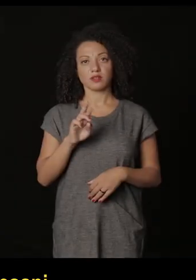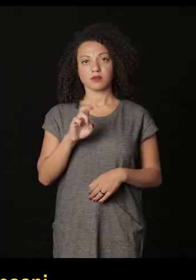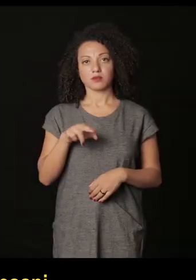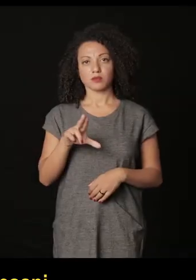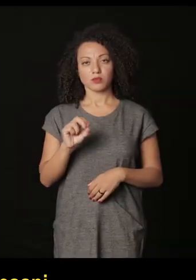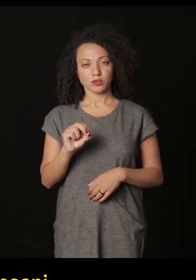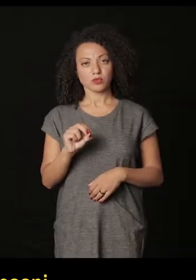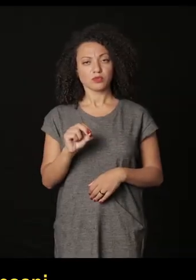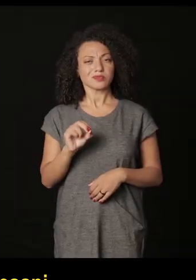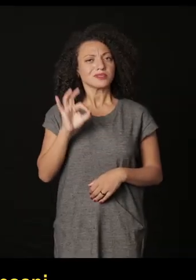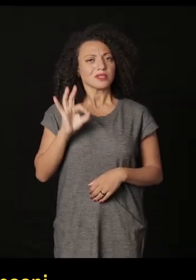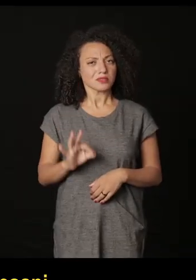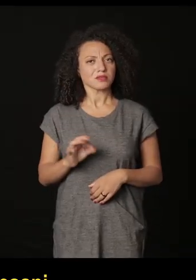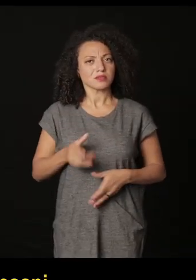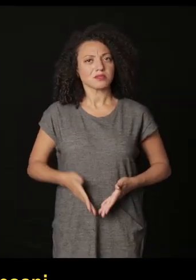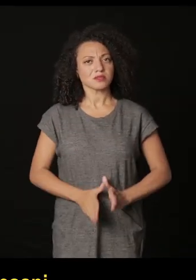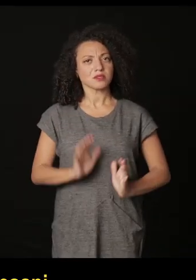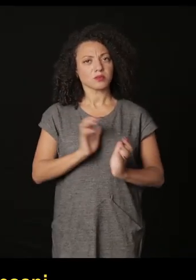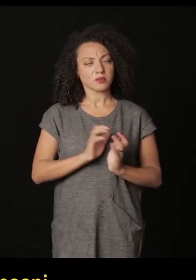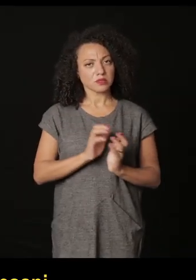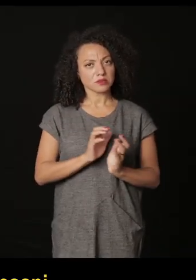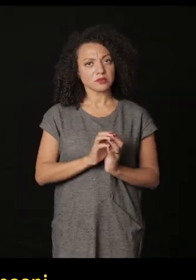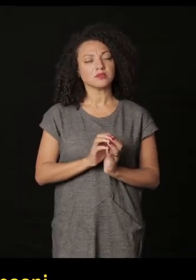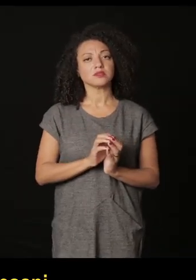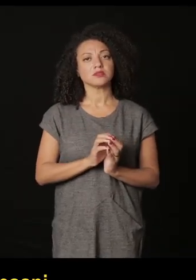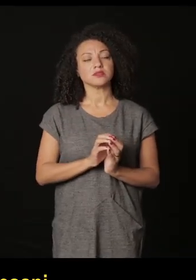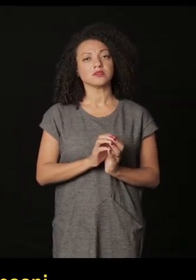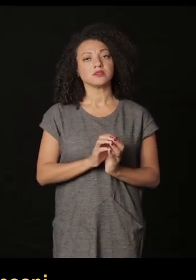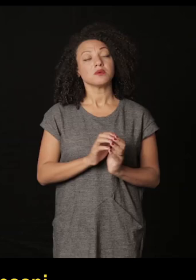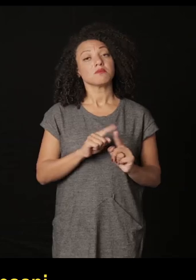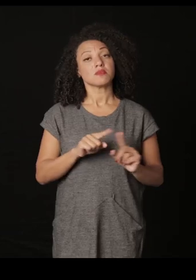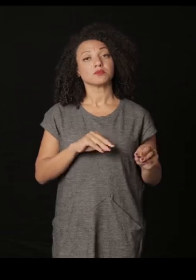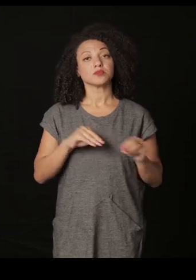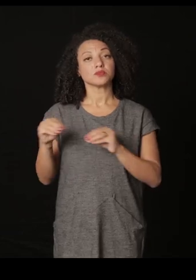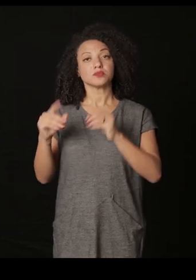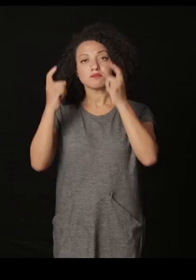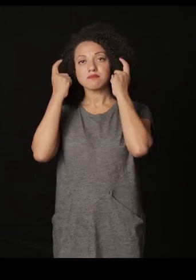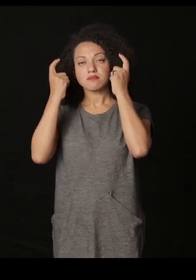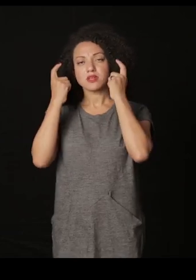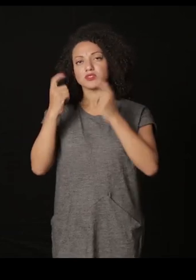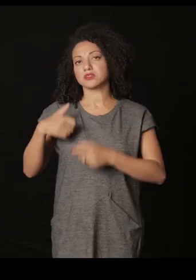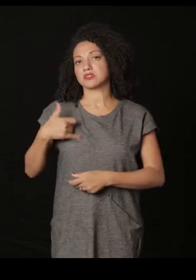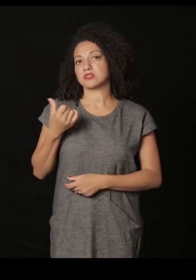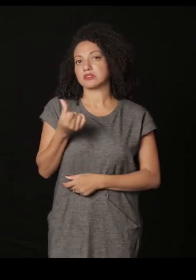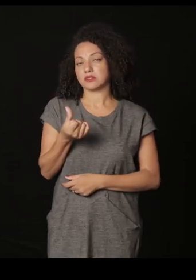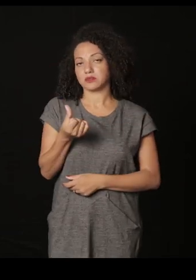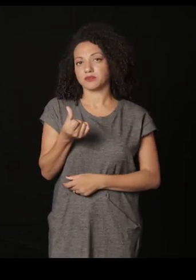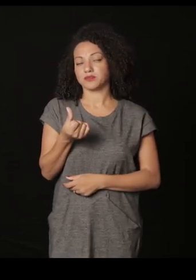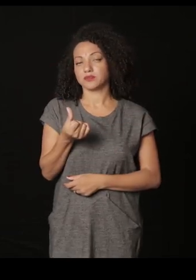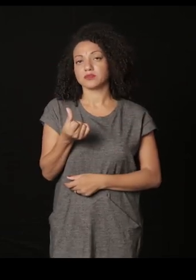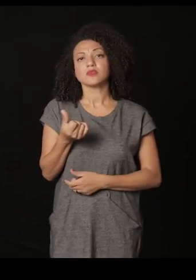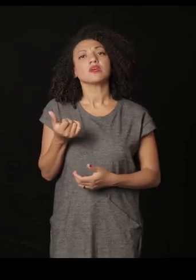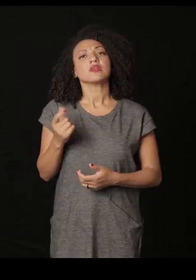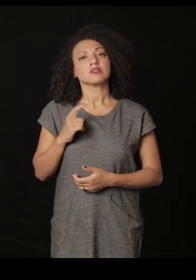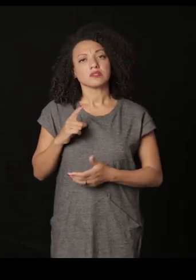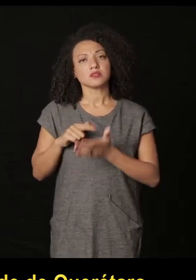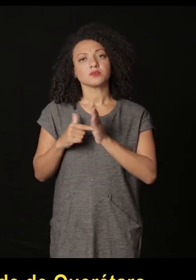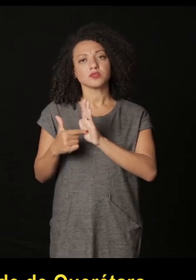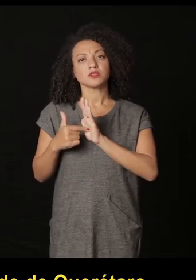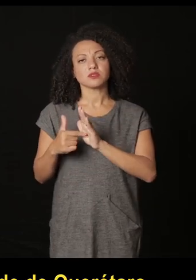y voy a cerrar con Bruno Bresani que por cierto es brasileño el nació en Recife pero pues llegó a México a los seis años